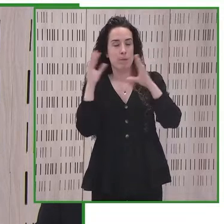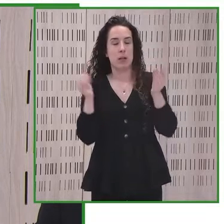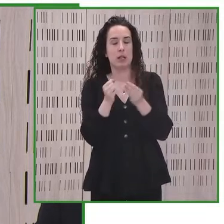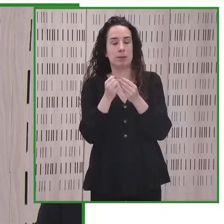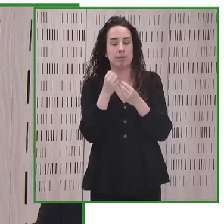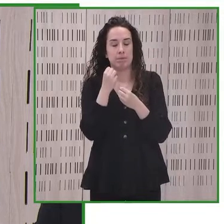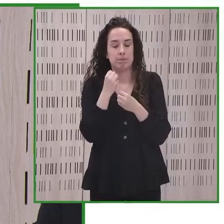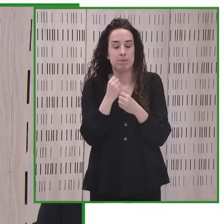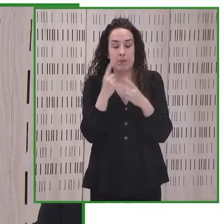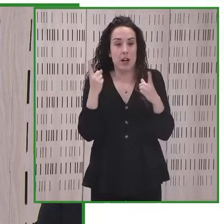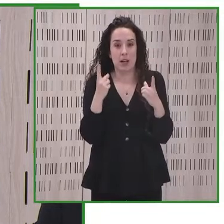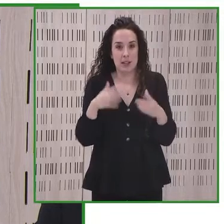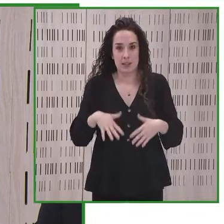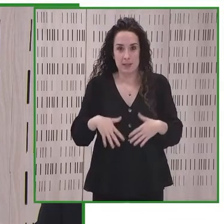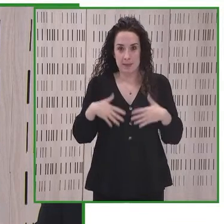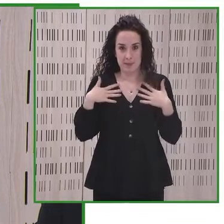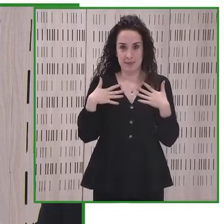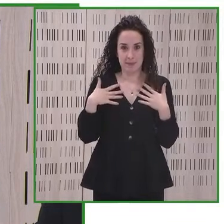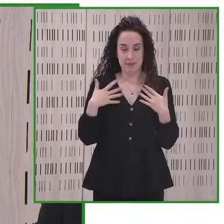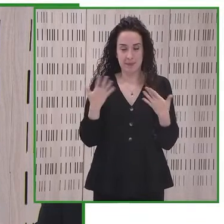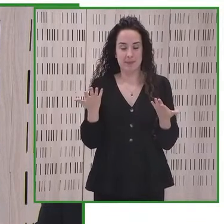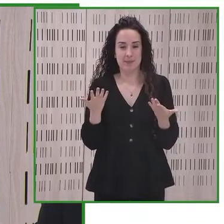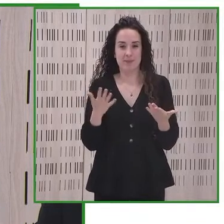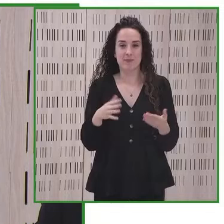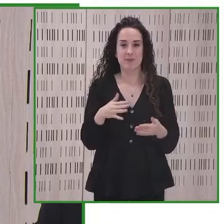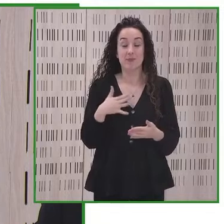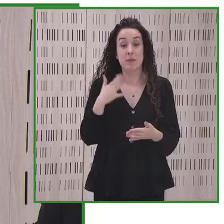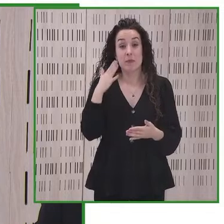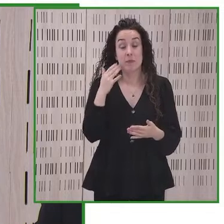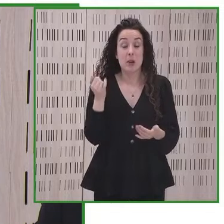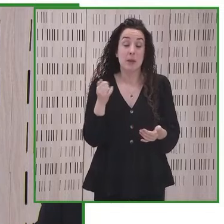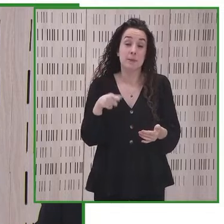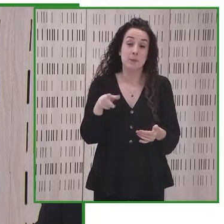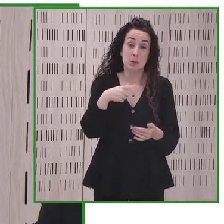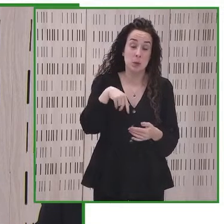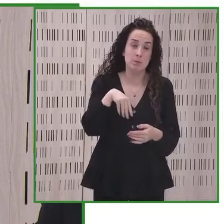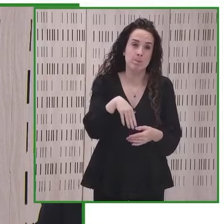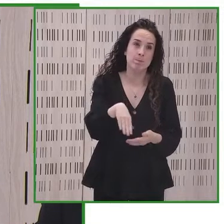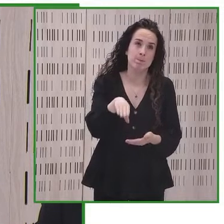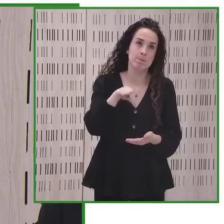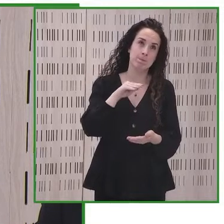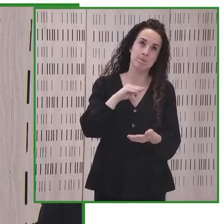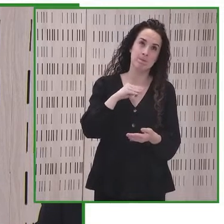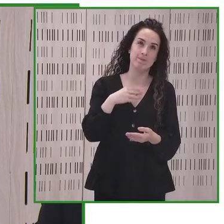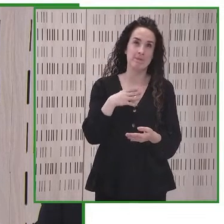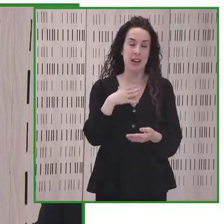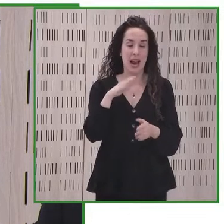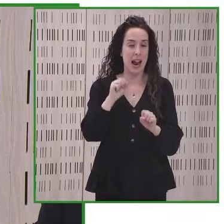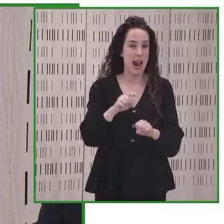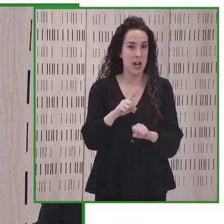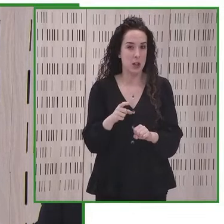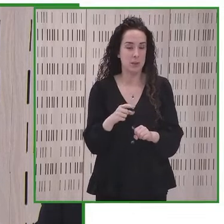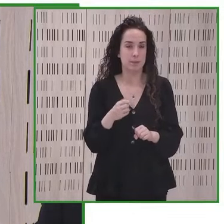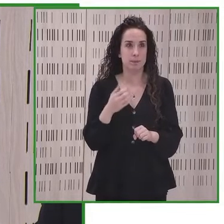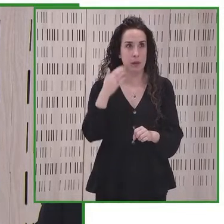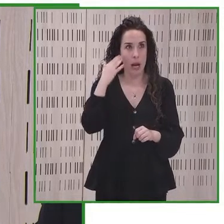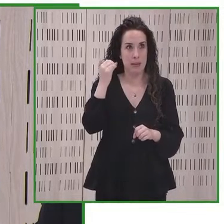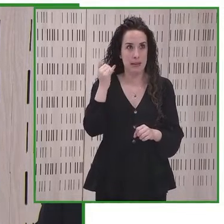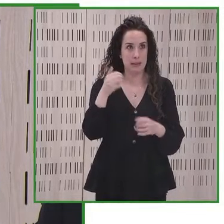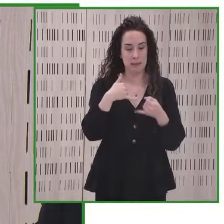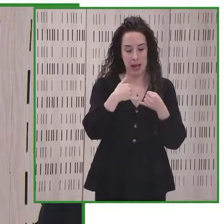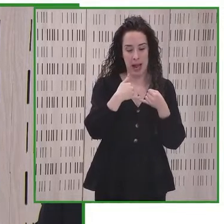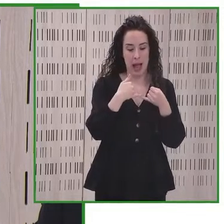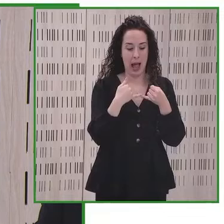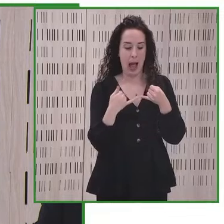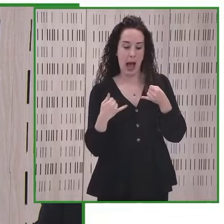fascinación indescriptible. Tal vez porque no llegamos a comprender, por ejemplo, como unos cables interconectados dentro